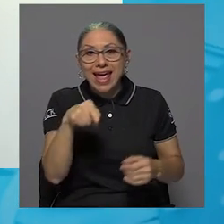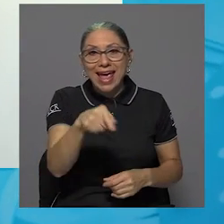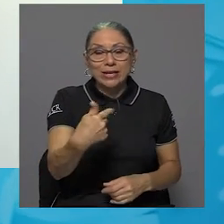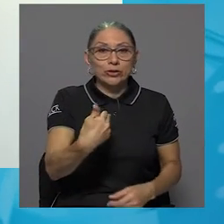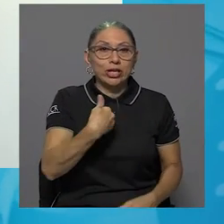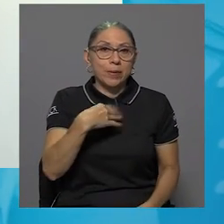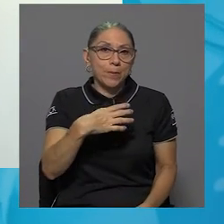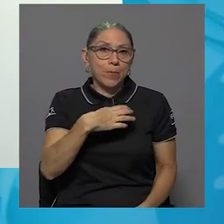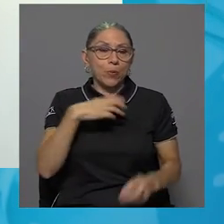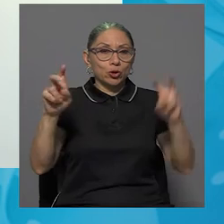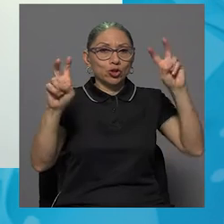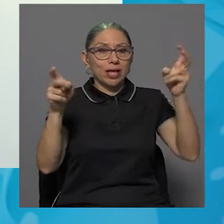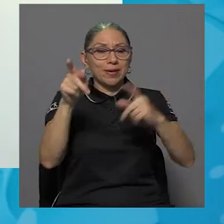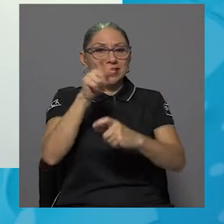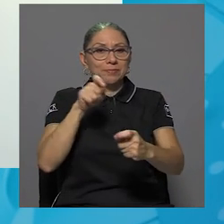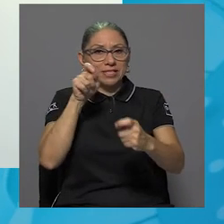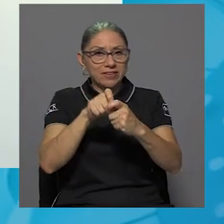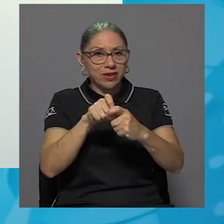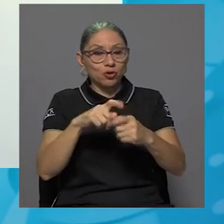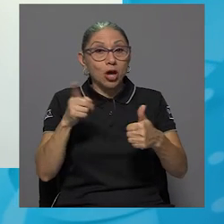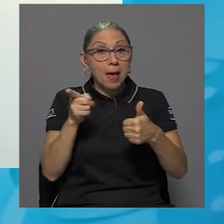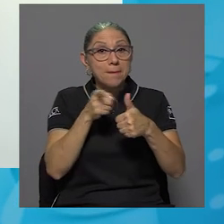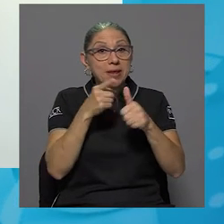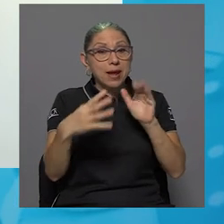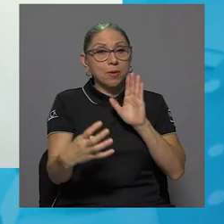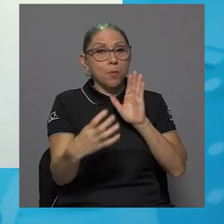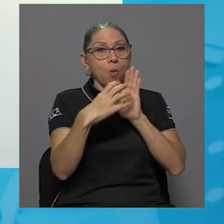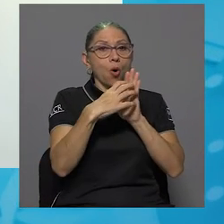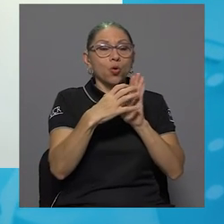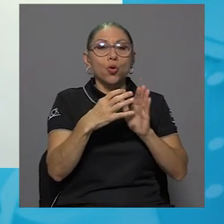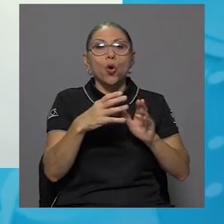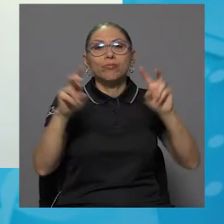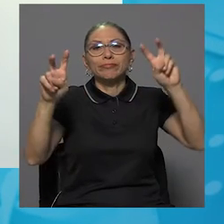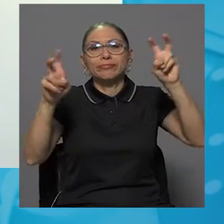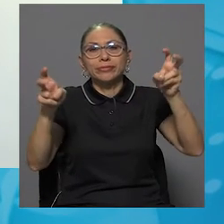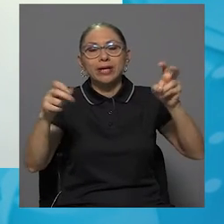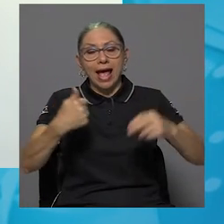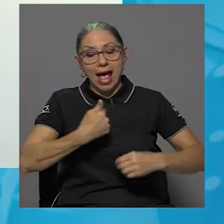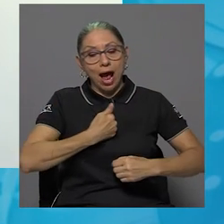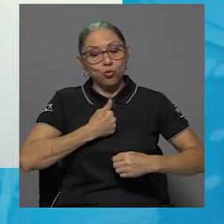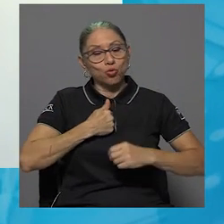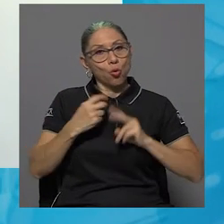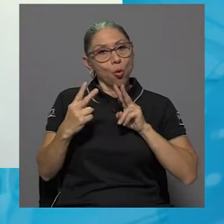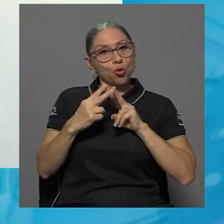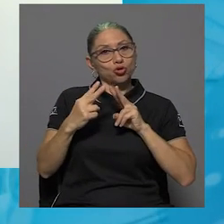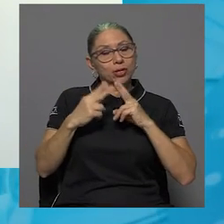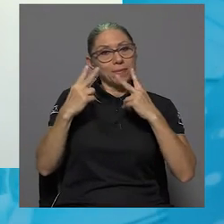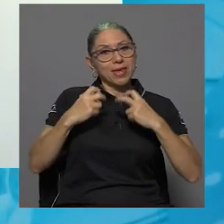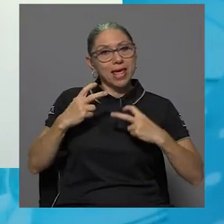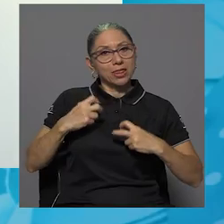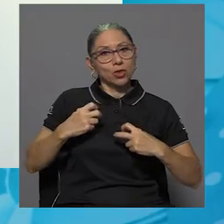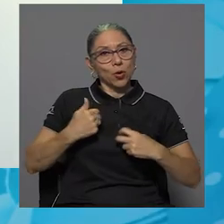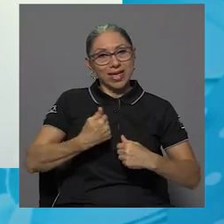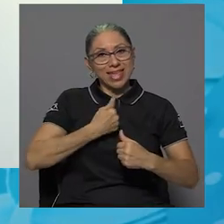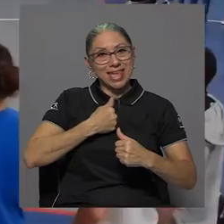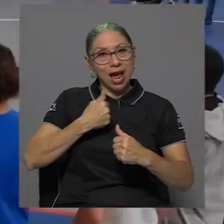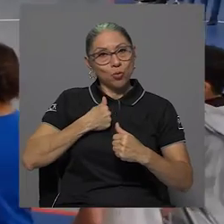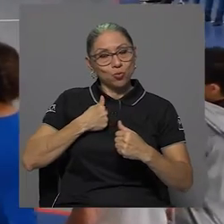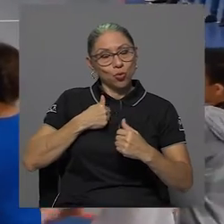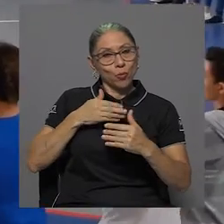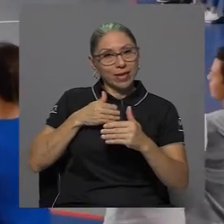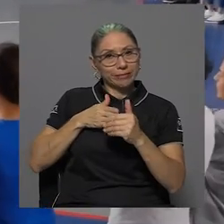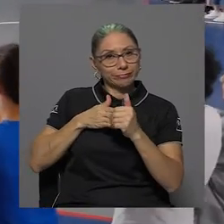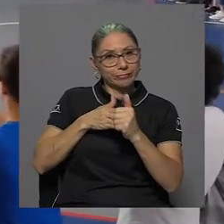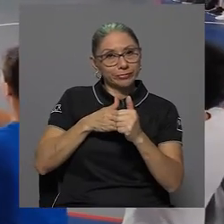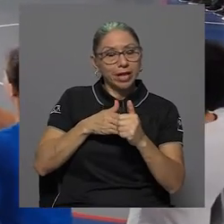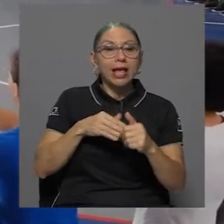propios temas en específicos, ¿verdad? El primer módulo trata de la parte de autoconocimiento y autoliderarse, ¿verdad? El